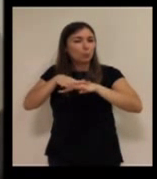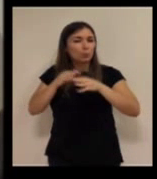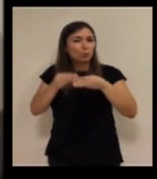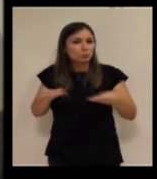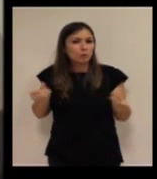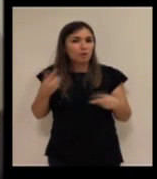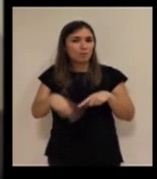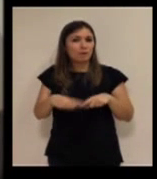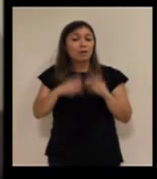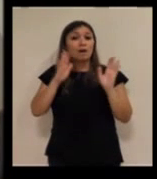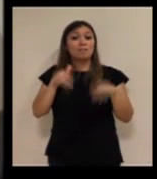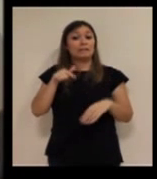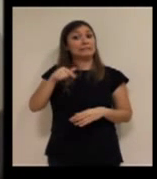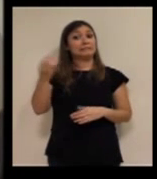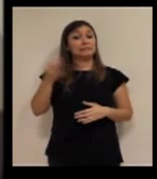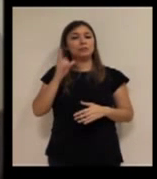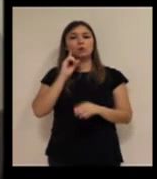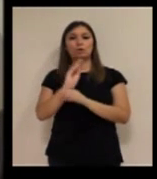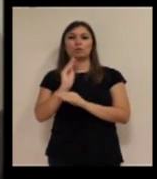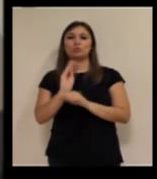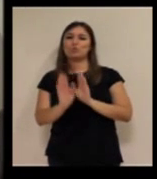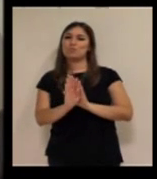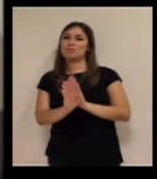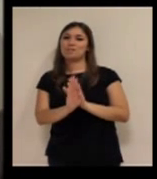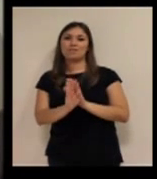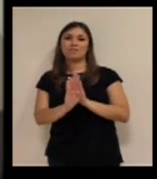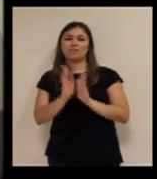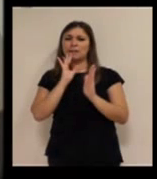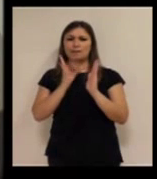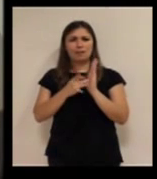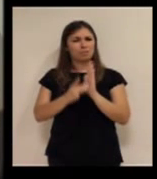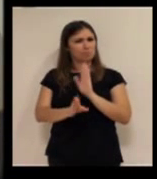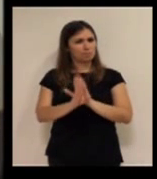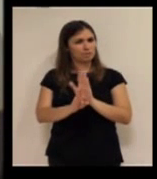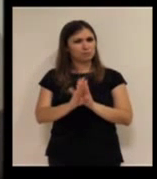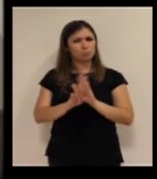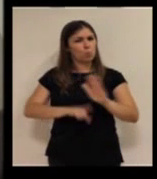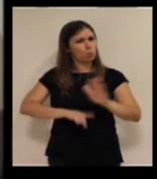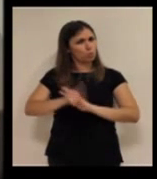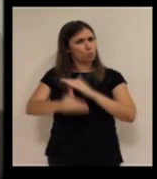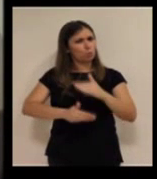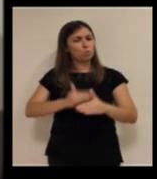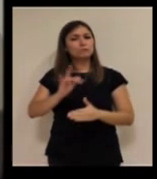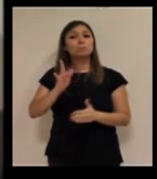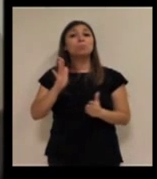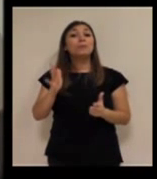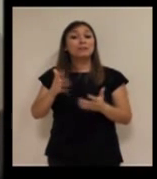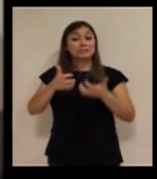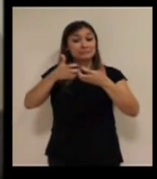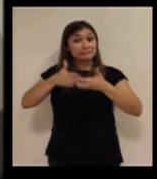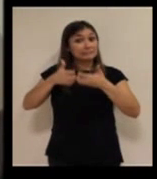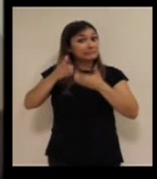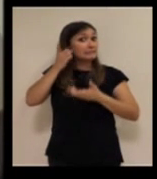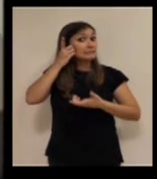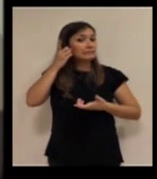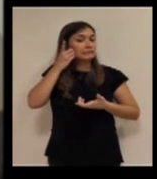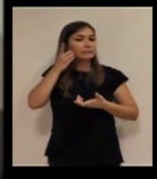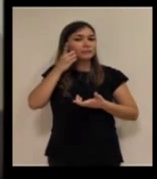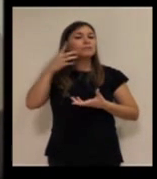etcétera. Y en este caso lo que haremos es mantener esa calidad o ese avance, pero sobre equipos con